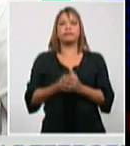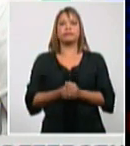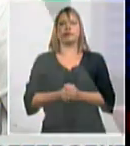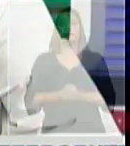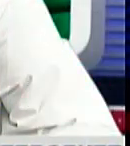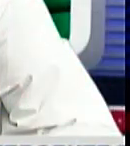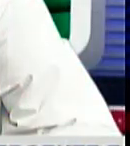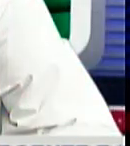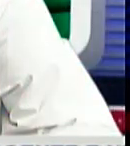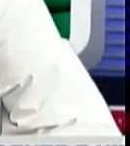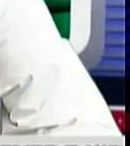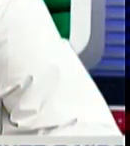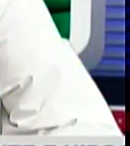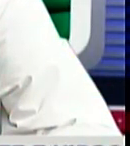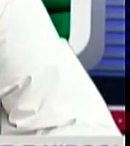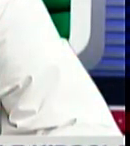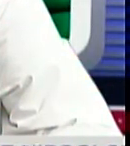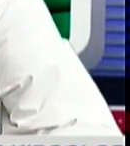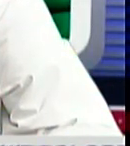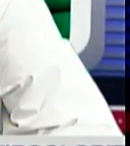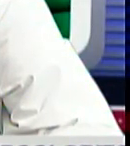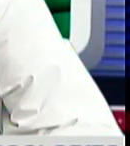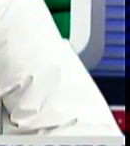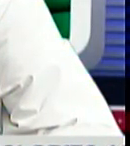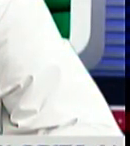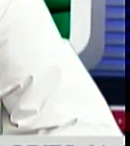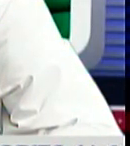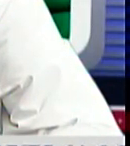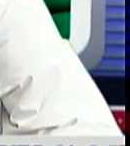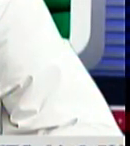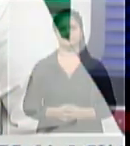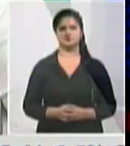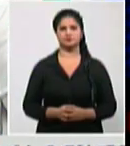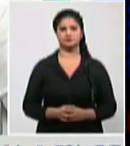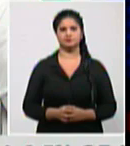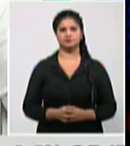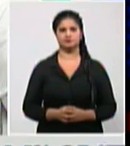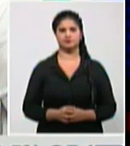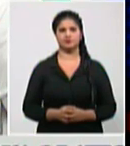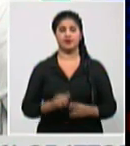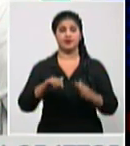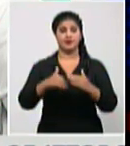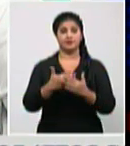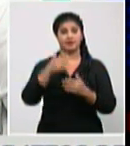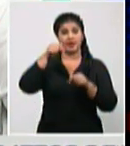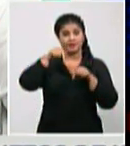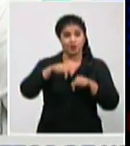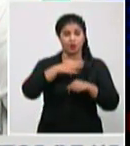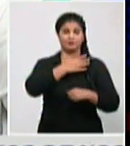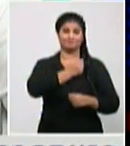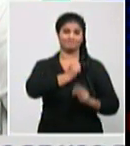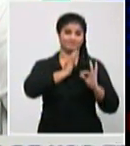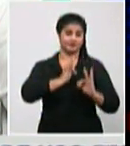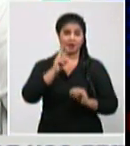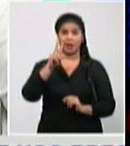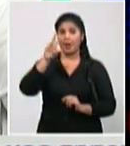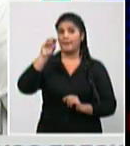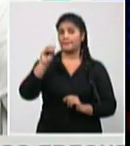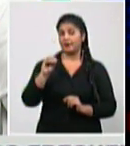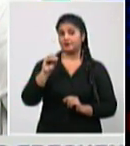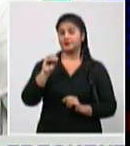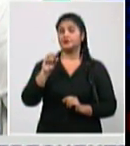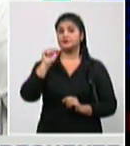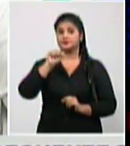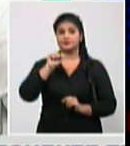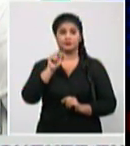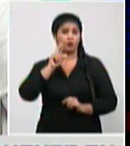familia lamentablemente hoy tenemos 20 pacientes en terapia intensiva 20 pacientes eh